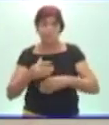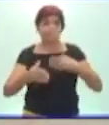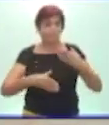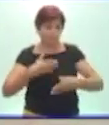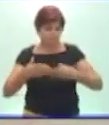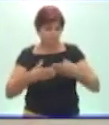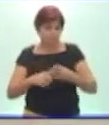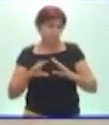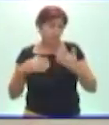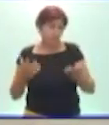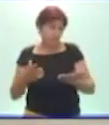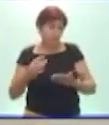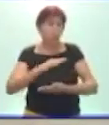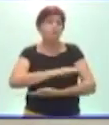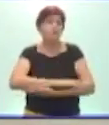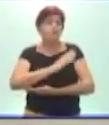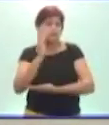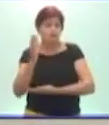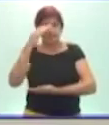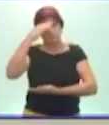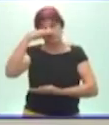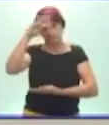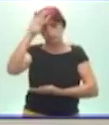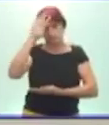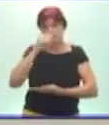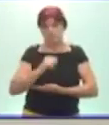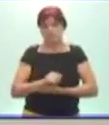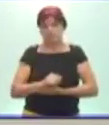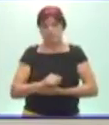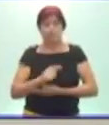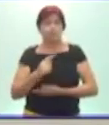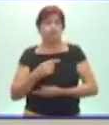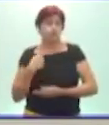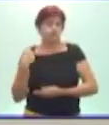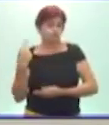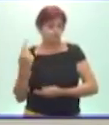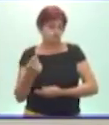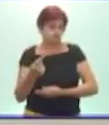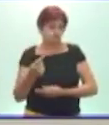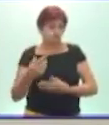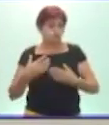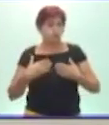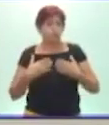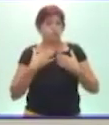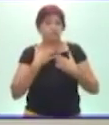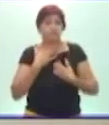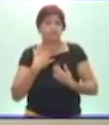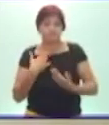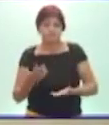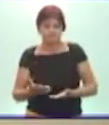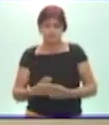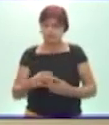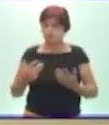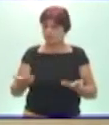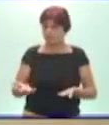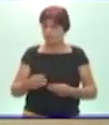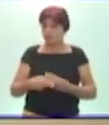actividad fundamental el álbum de la patria. Y nosotros entonces con optimismo, con agrado, tenemos que tratar de que